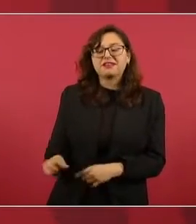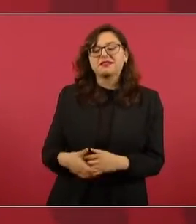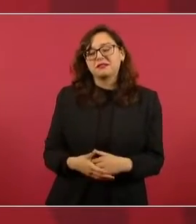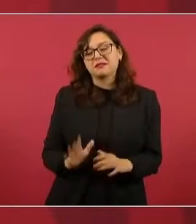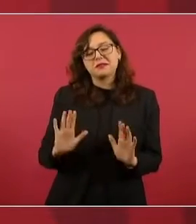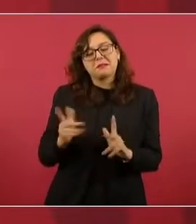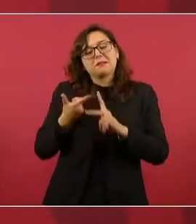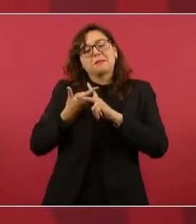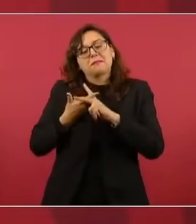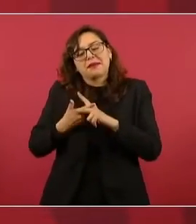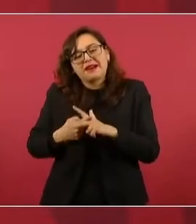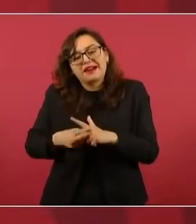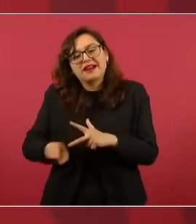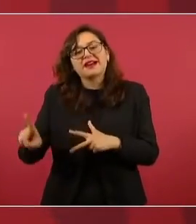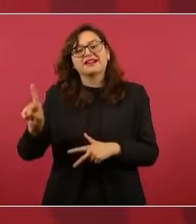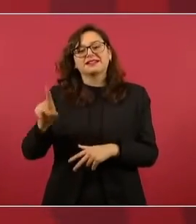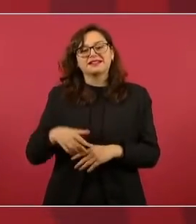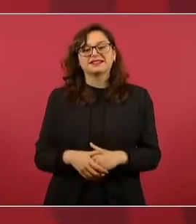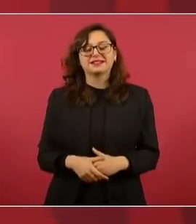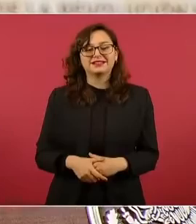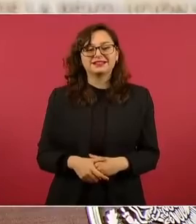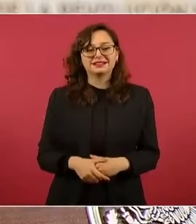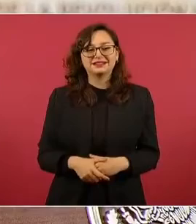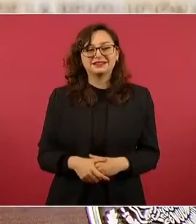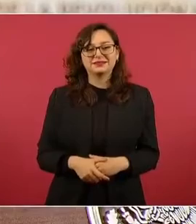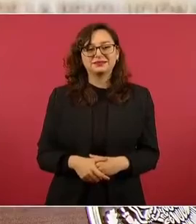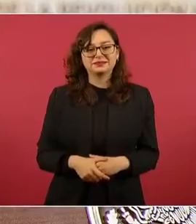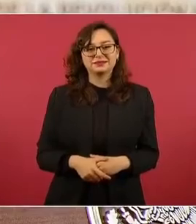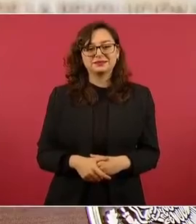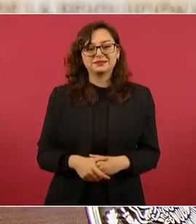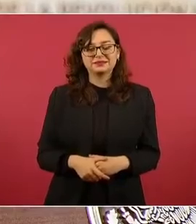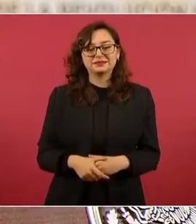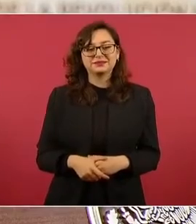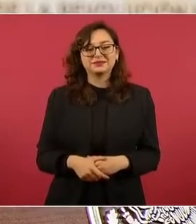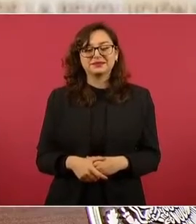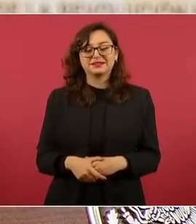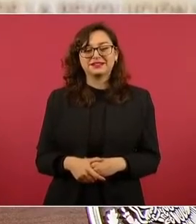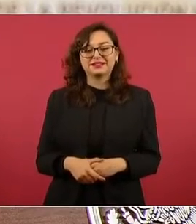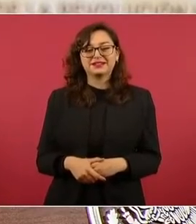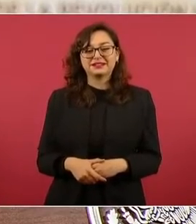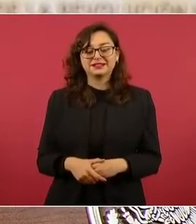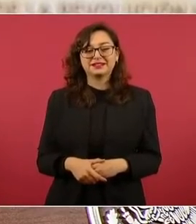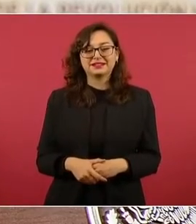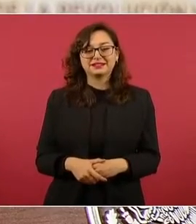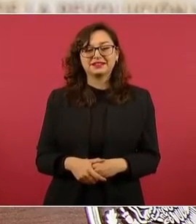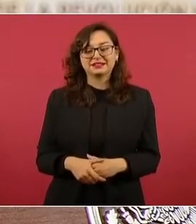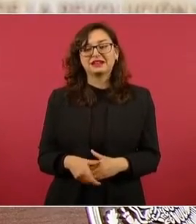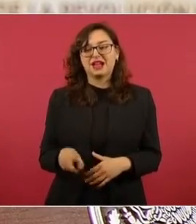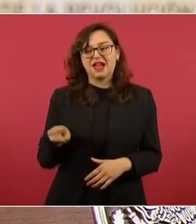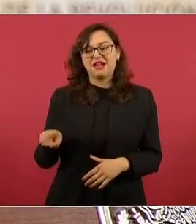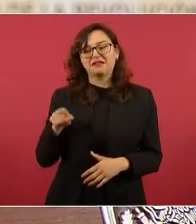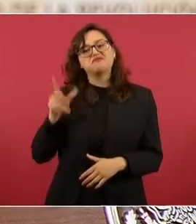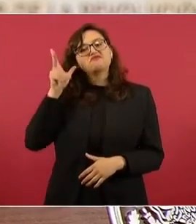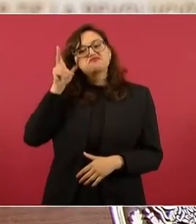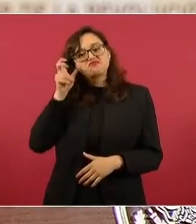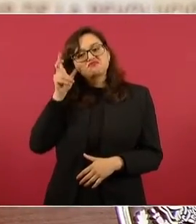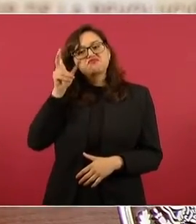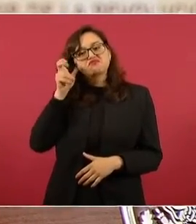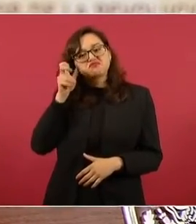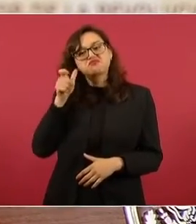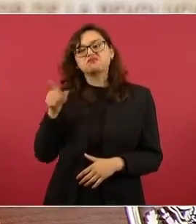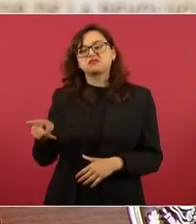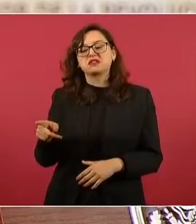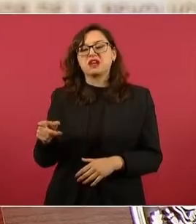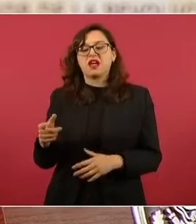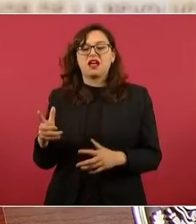ríos, los ríos, los ríos